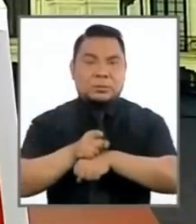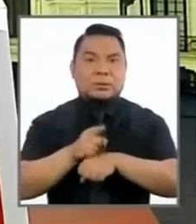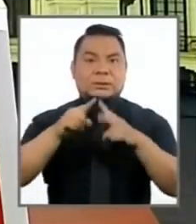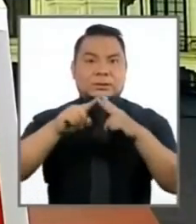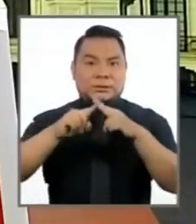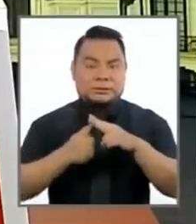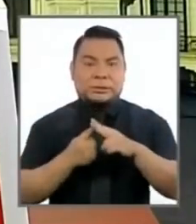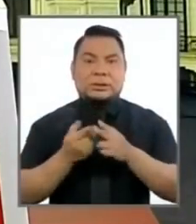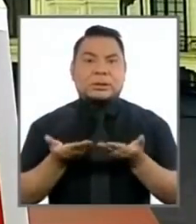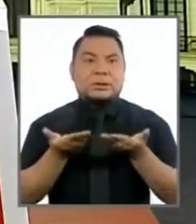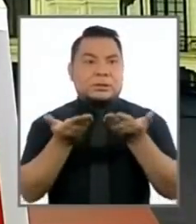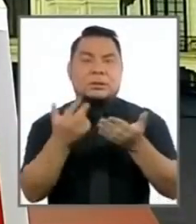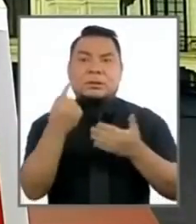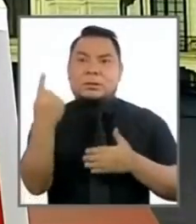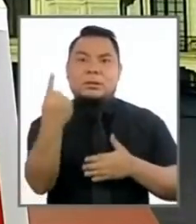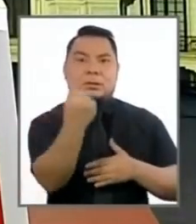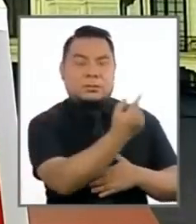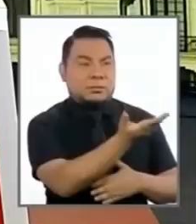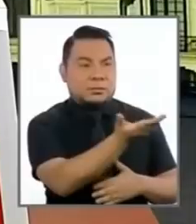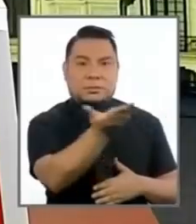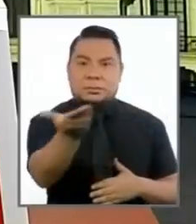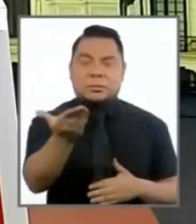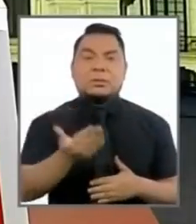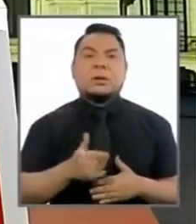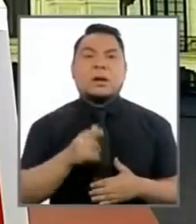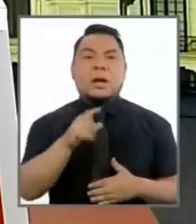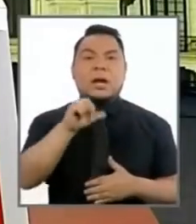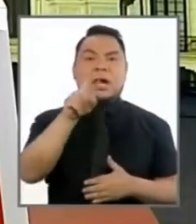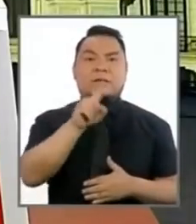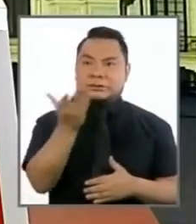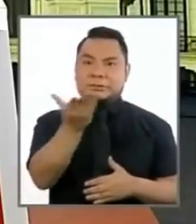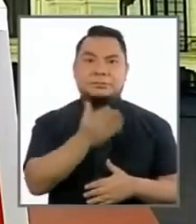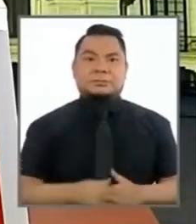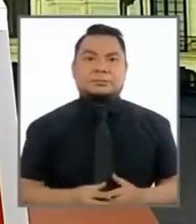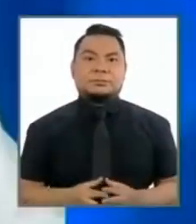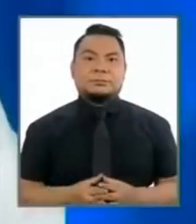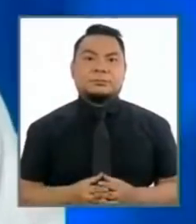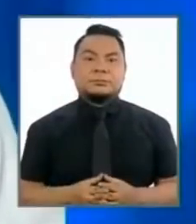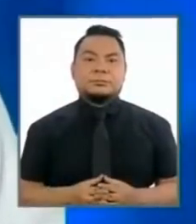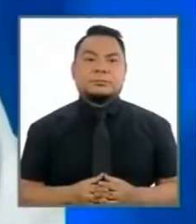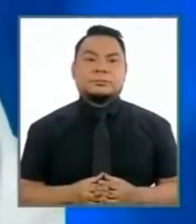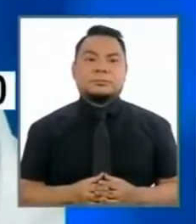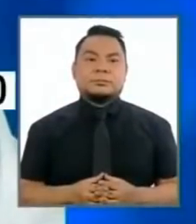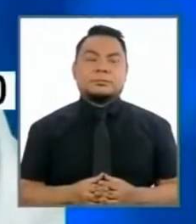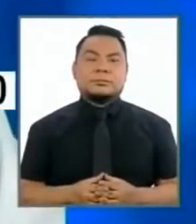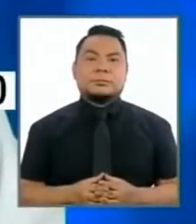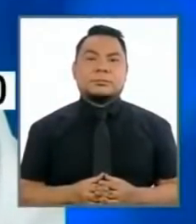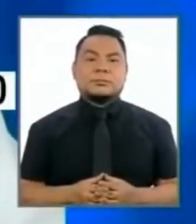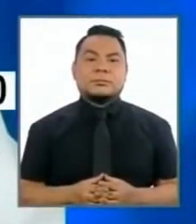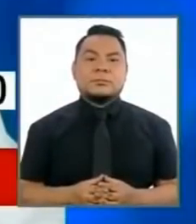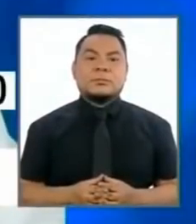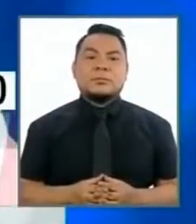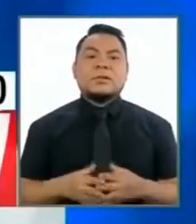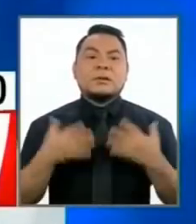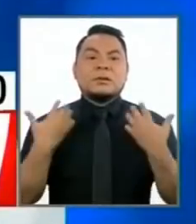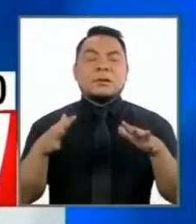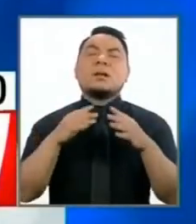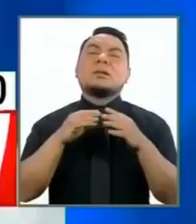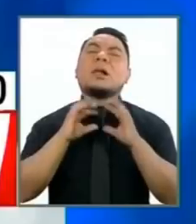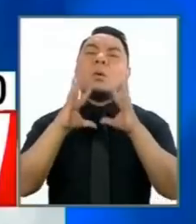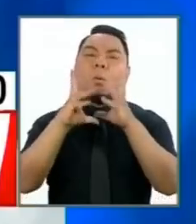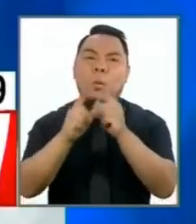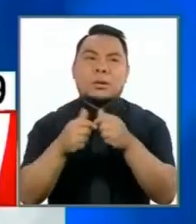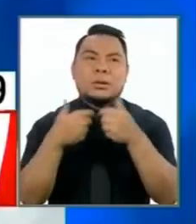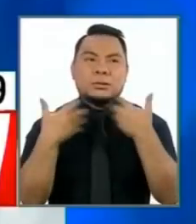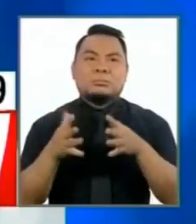iniciales, como lo van a tener todos los demás. Adelante, señor Galvez. La delincuencia ya rebasó al Estado